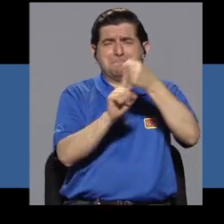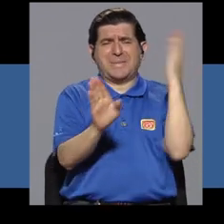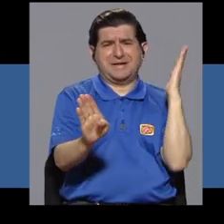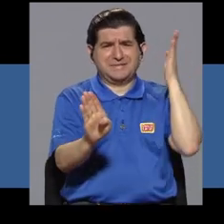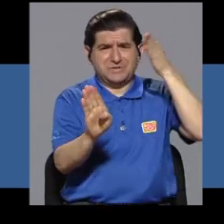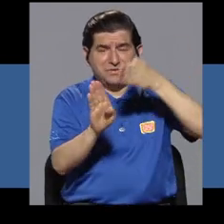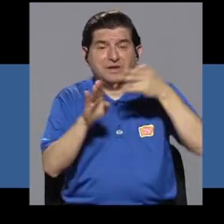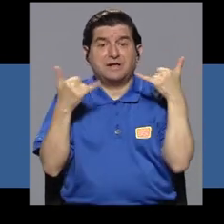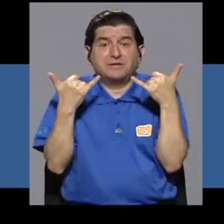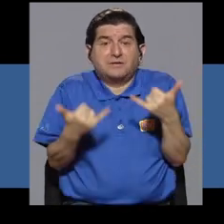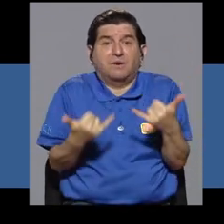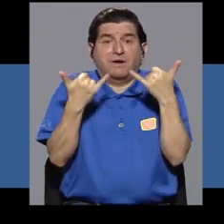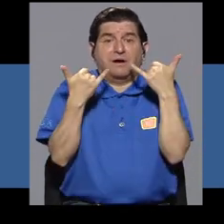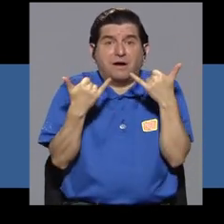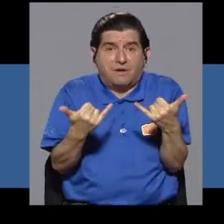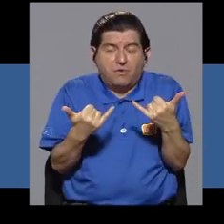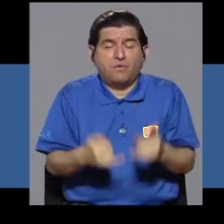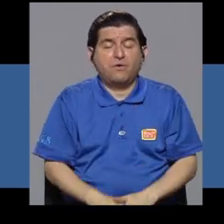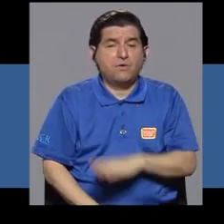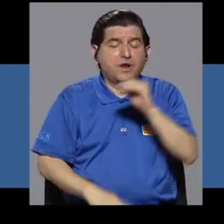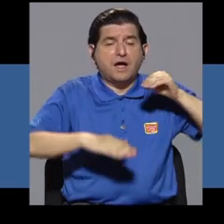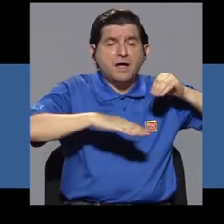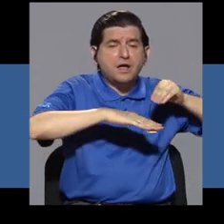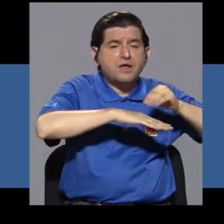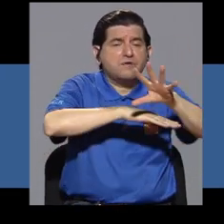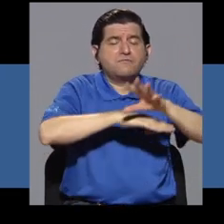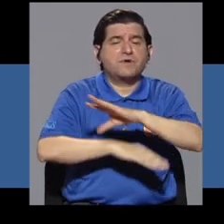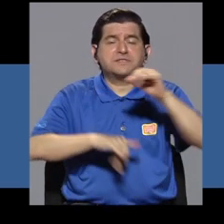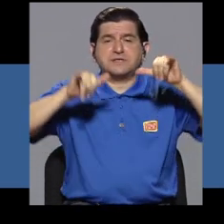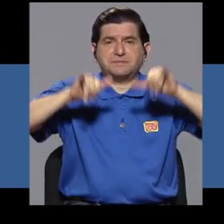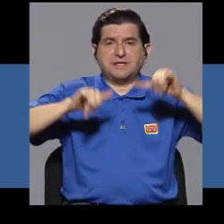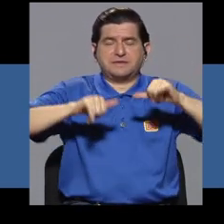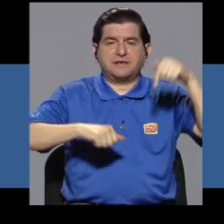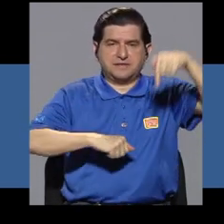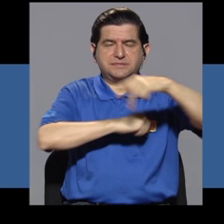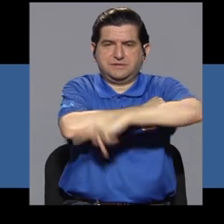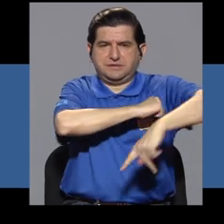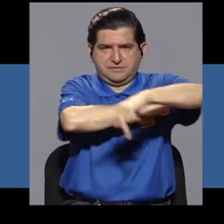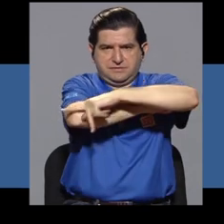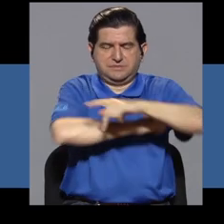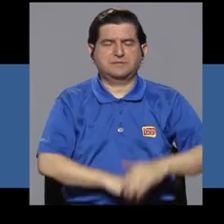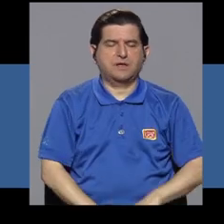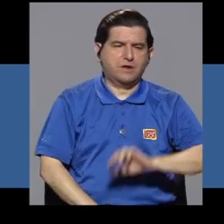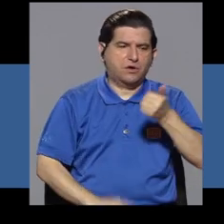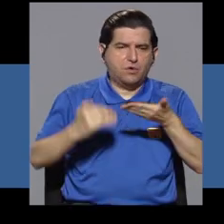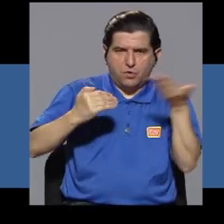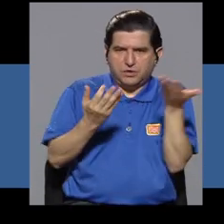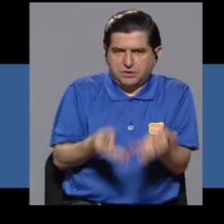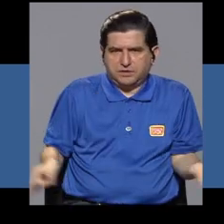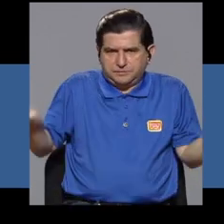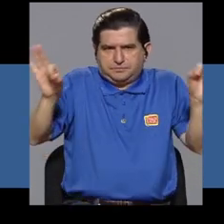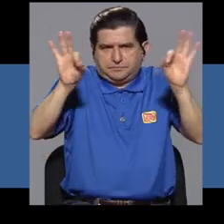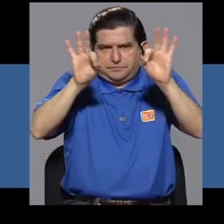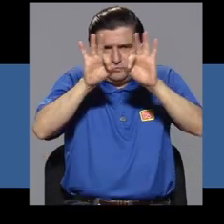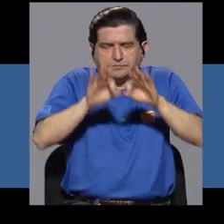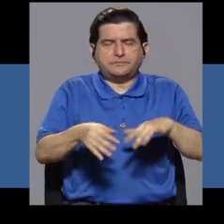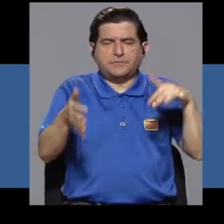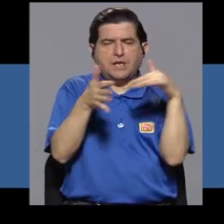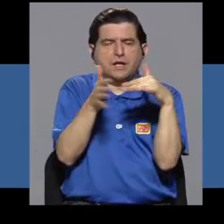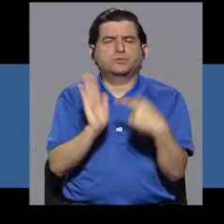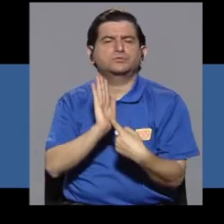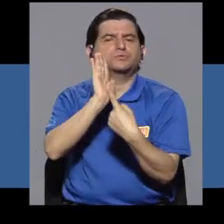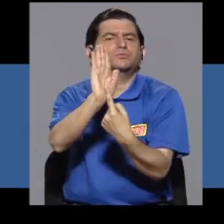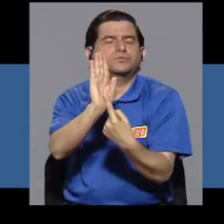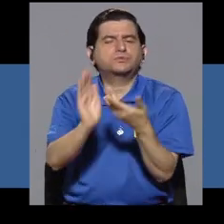incidencia y prevalencia en el país. Otro elemento importante de este estudio es que detectamos,